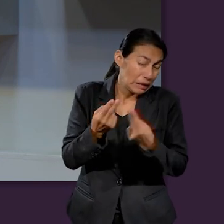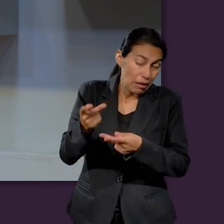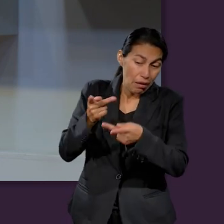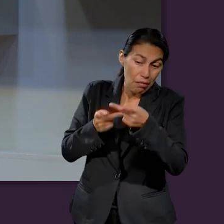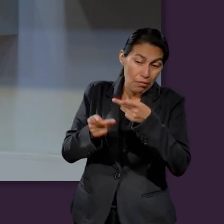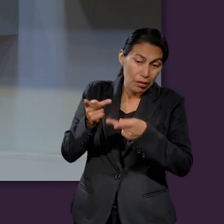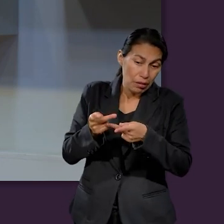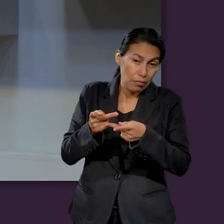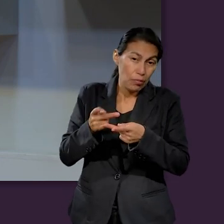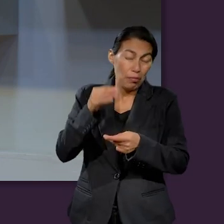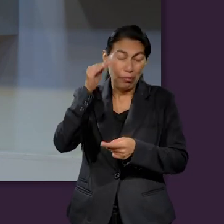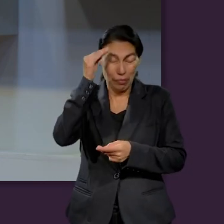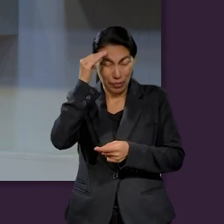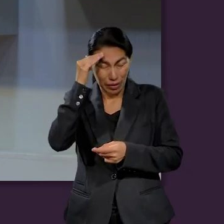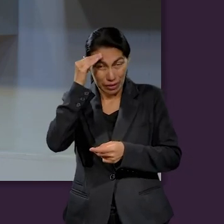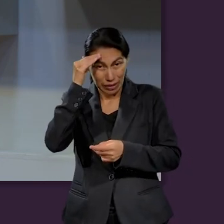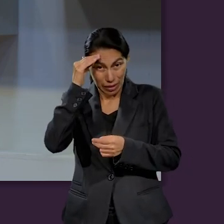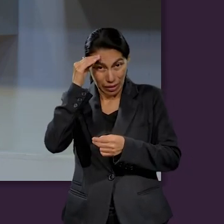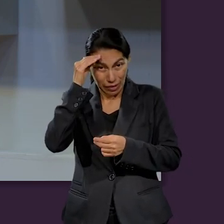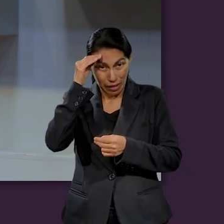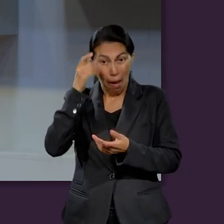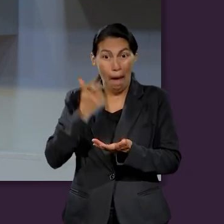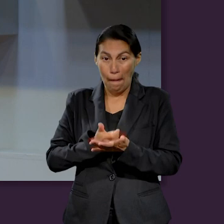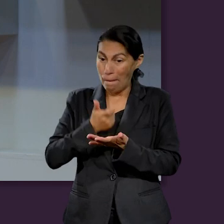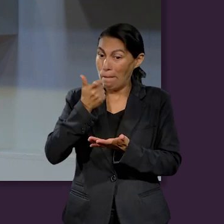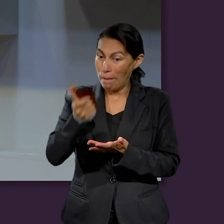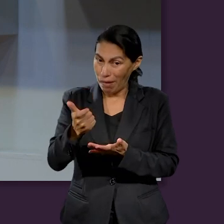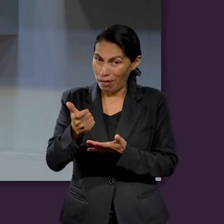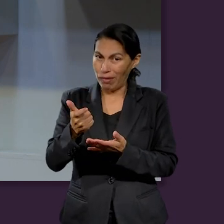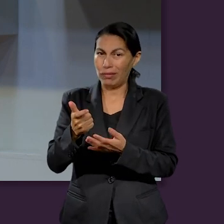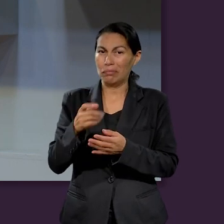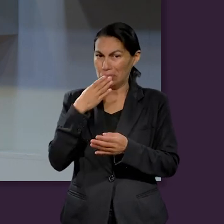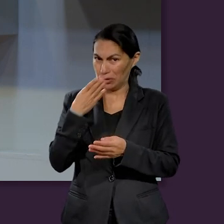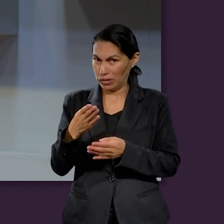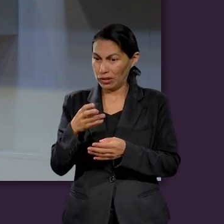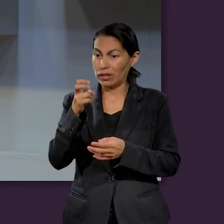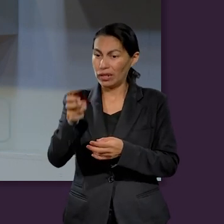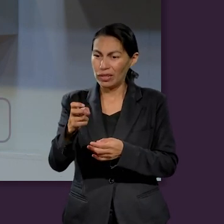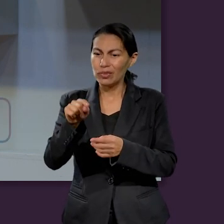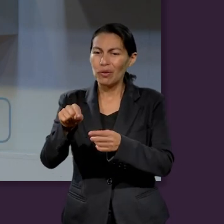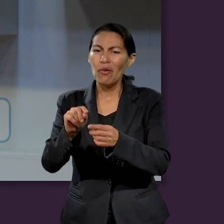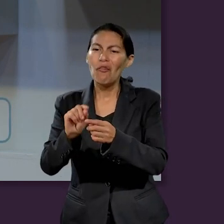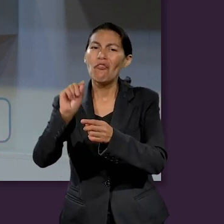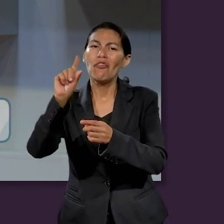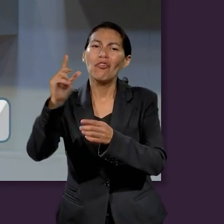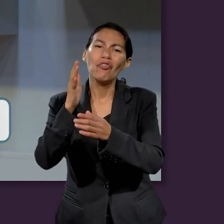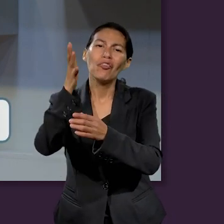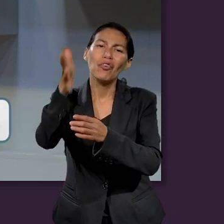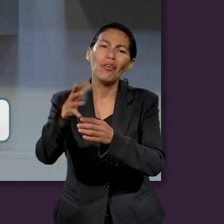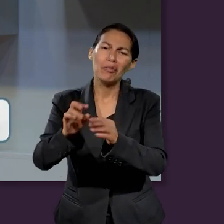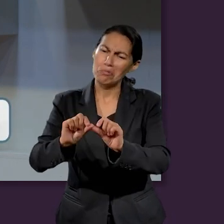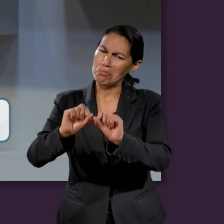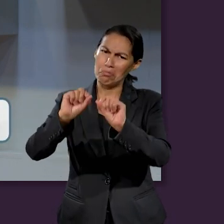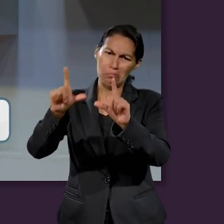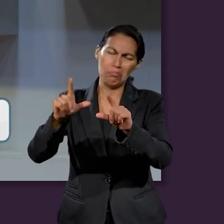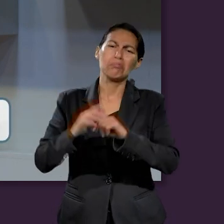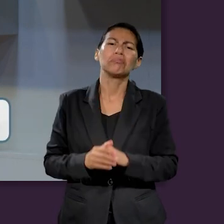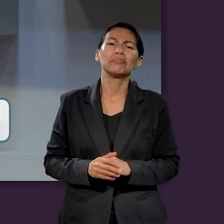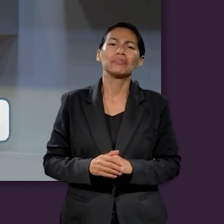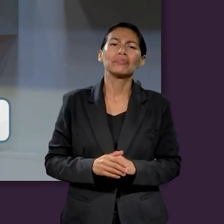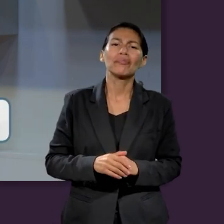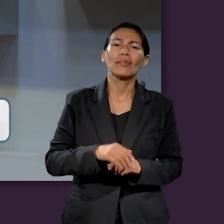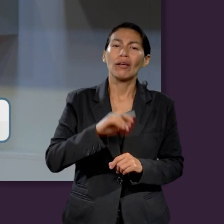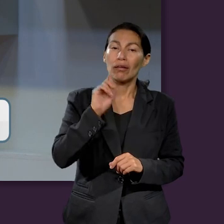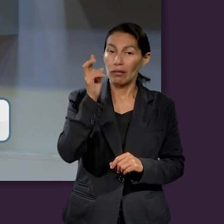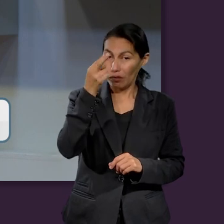crédito, lo hagamos con una conciencia clara de que ese crédito hay que pagarlo y que lo estamos haciendo con un propósito mayor, un propósito de